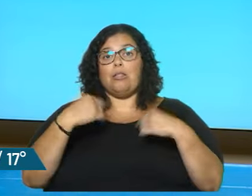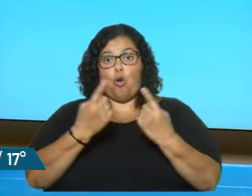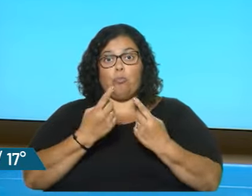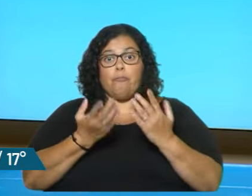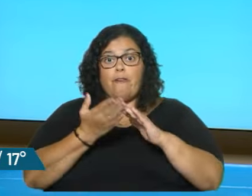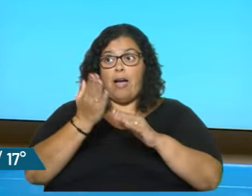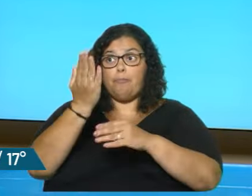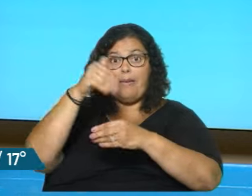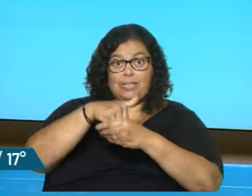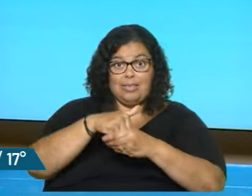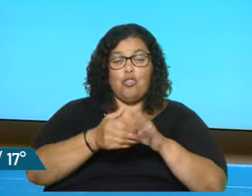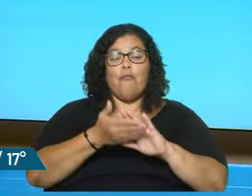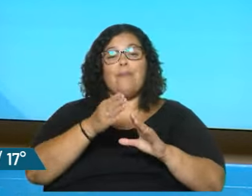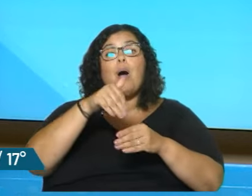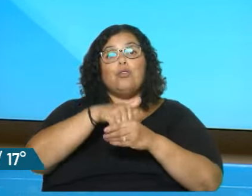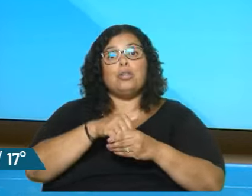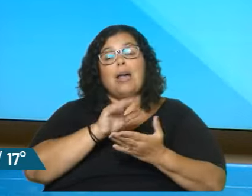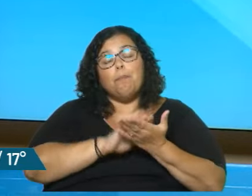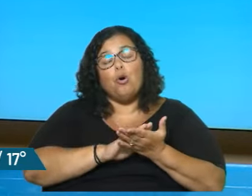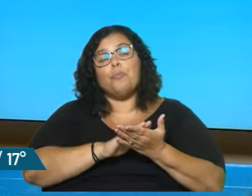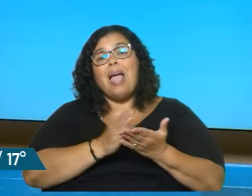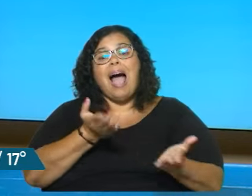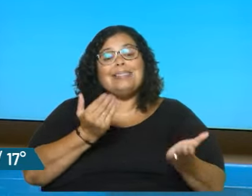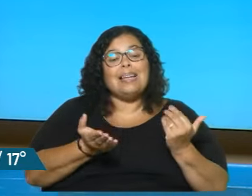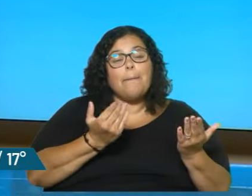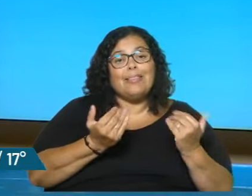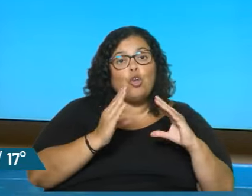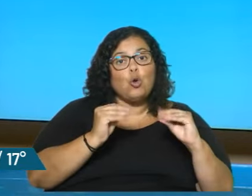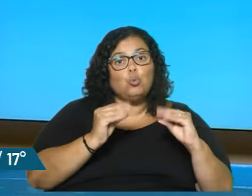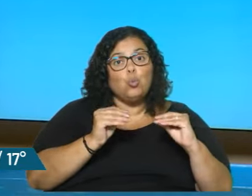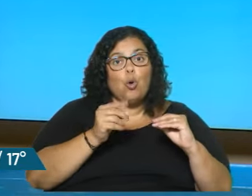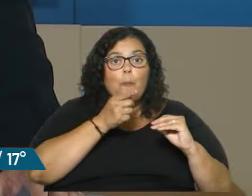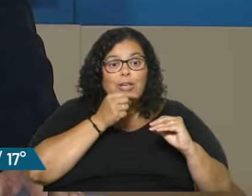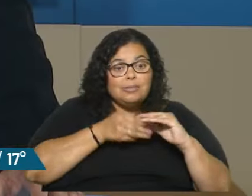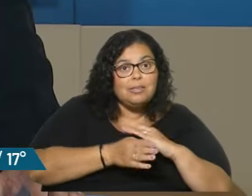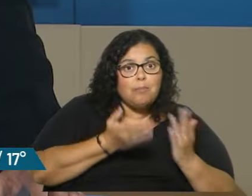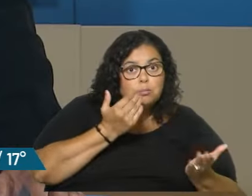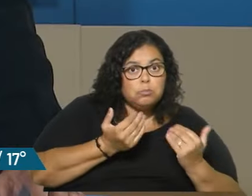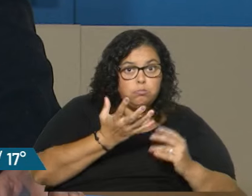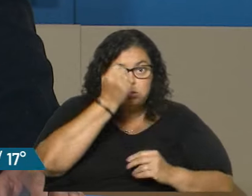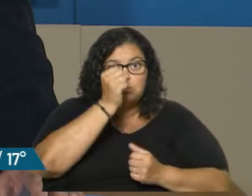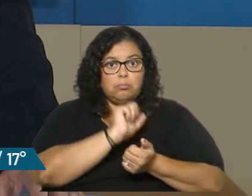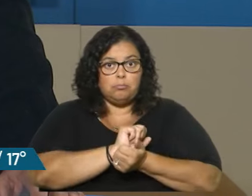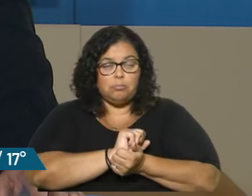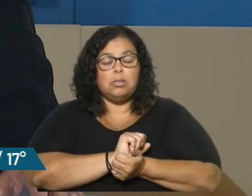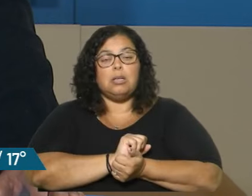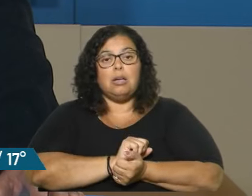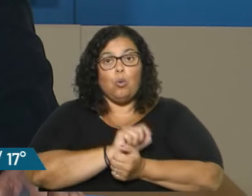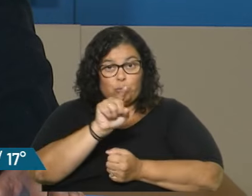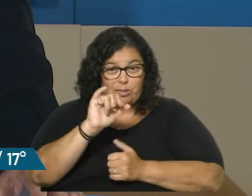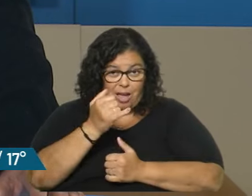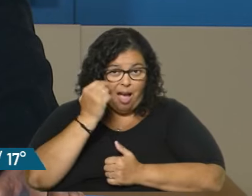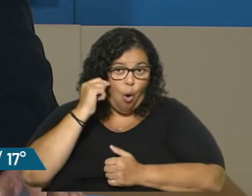nocturnos. ¿Vamos a tener que votar? ¿Estamos de acuerdo o estamos en contra? Sí. ¿Ya tiene posición formada usted o su grupo? Bueno, mira, Leonardo,